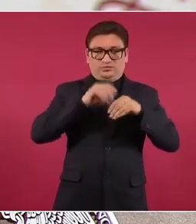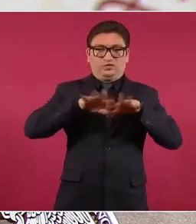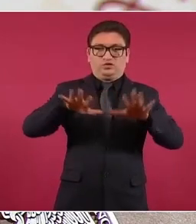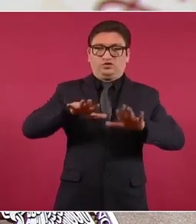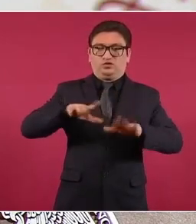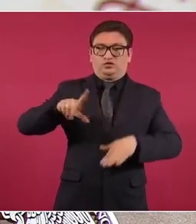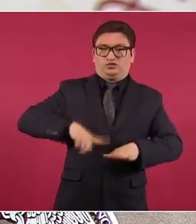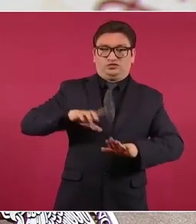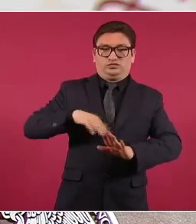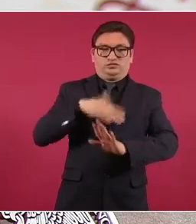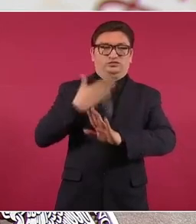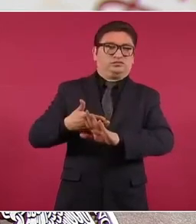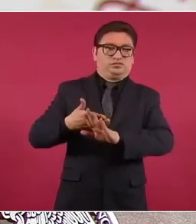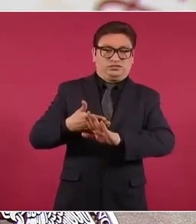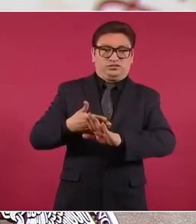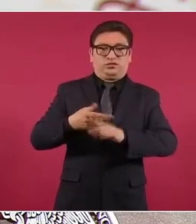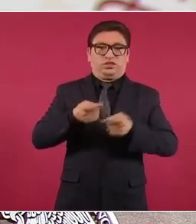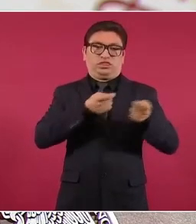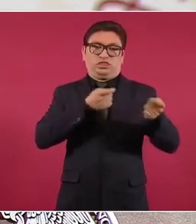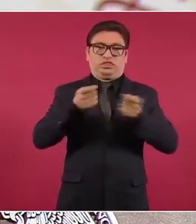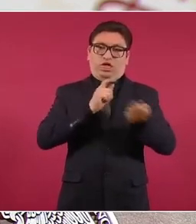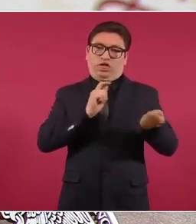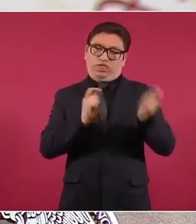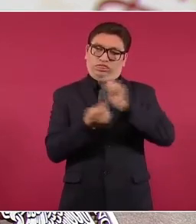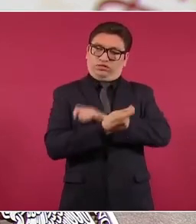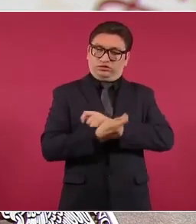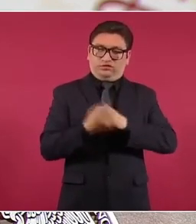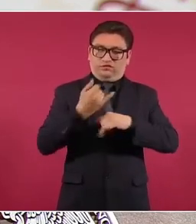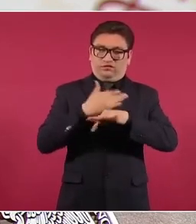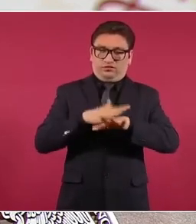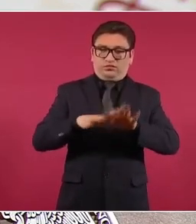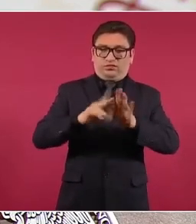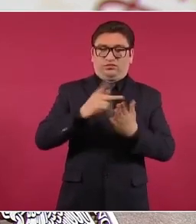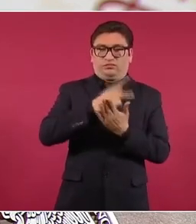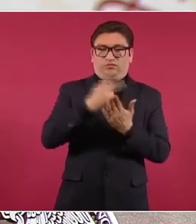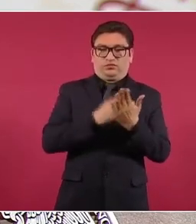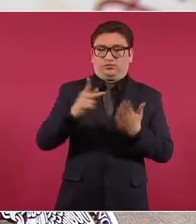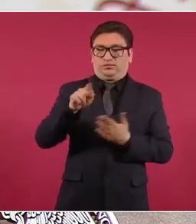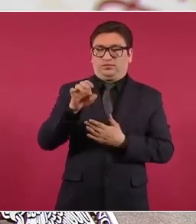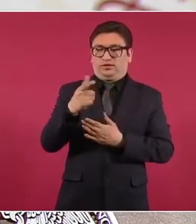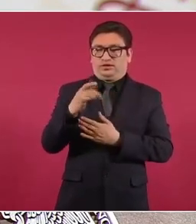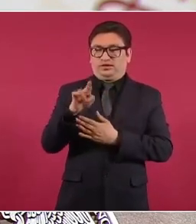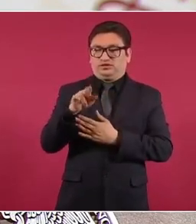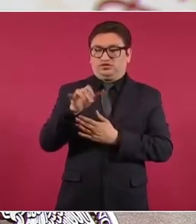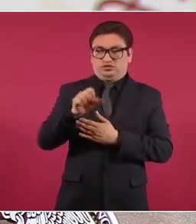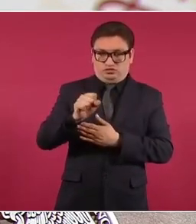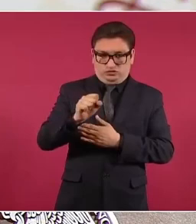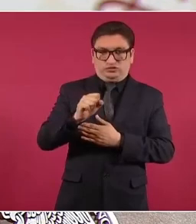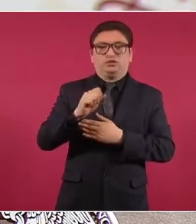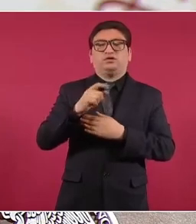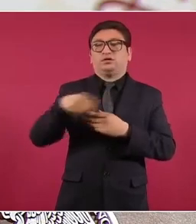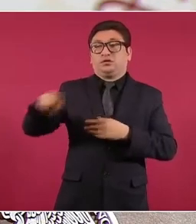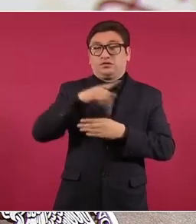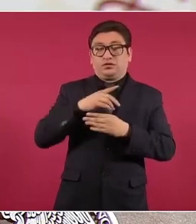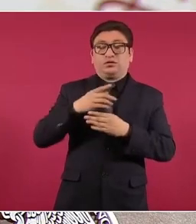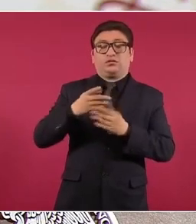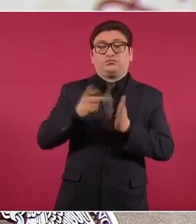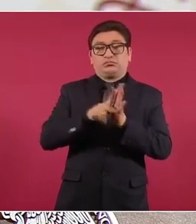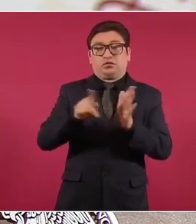el gobierno manipulando información sobre el programa Pegasus y el espionaje a periodistas.